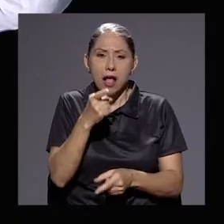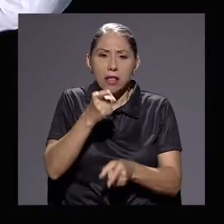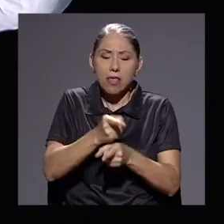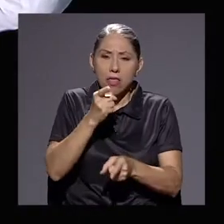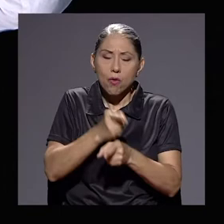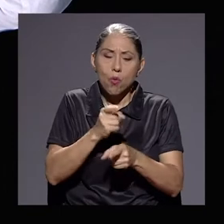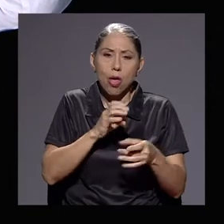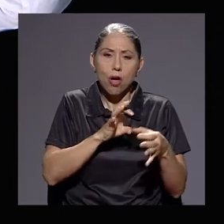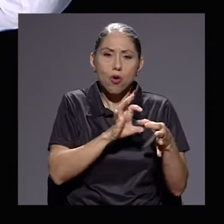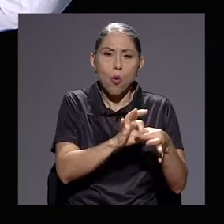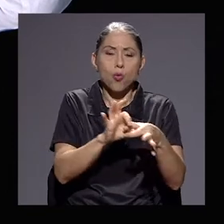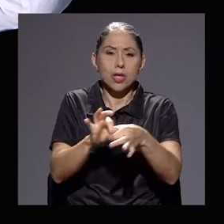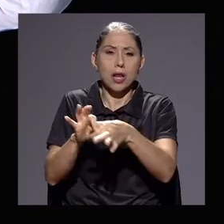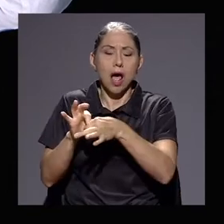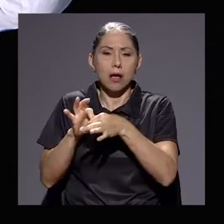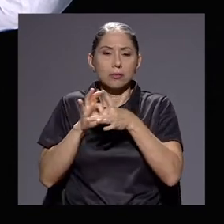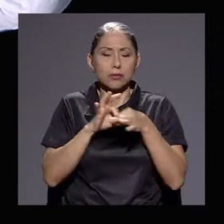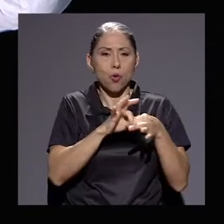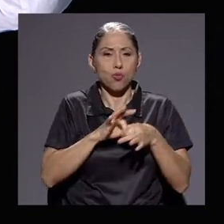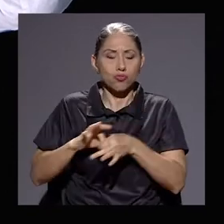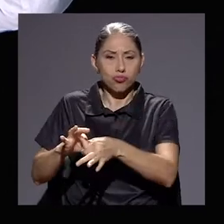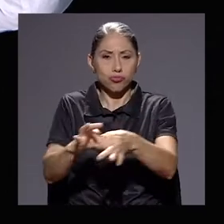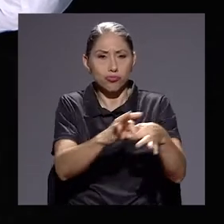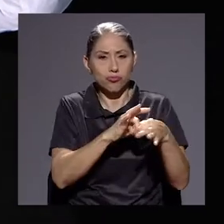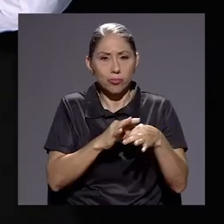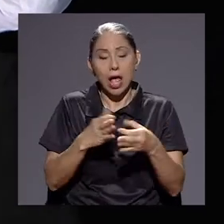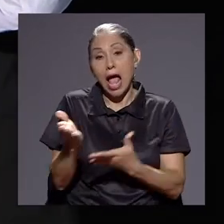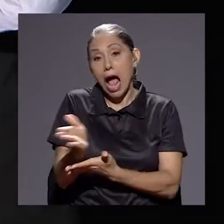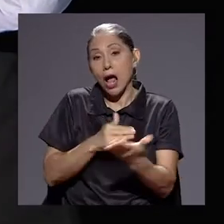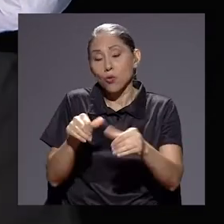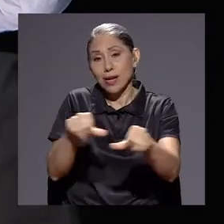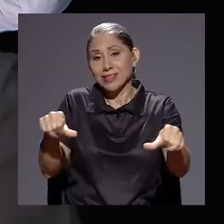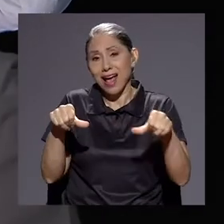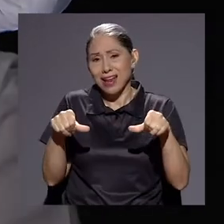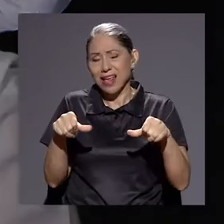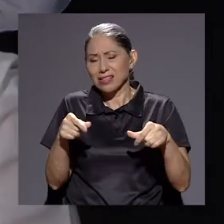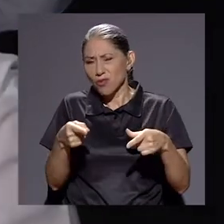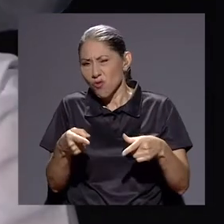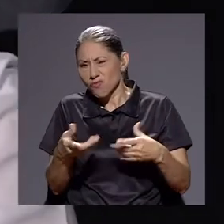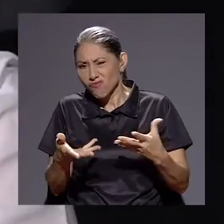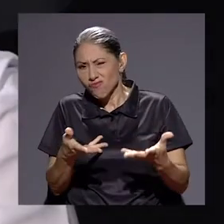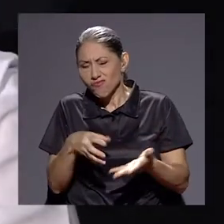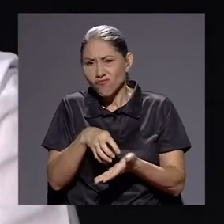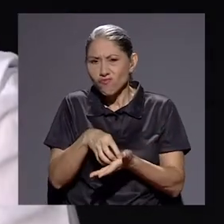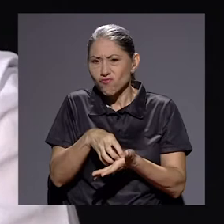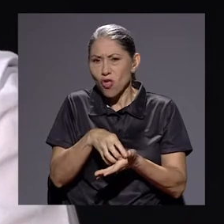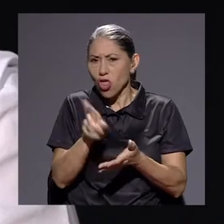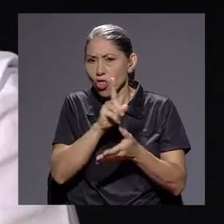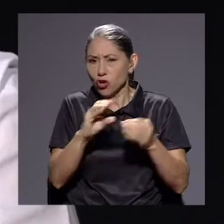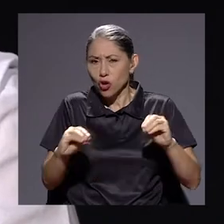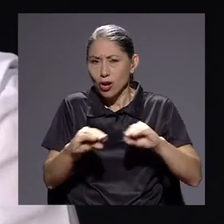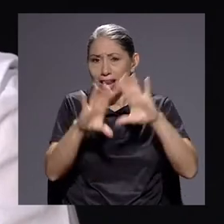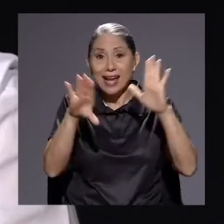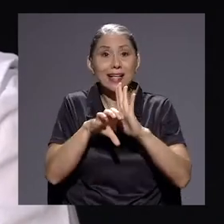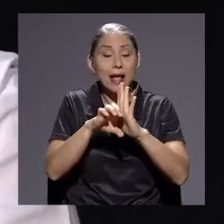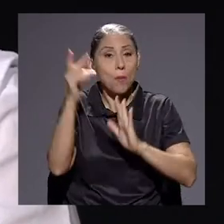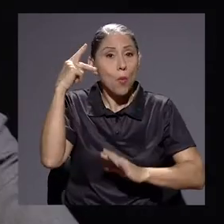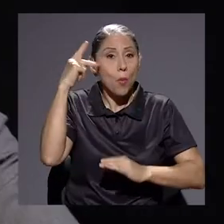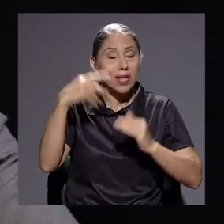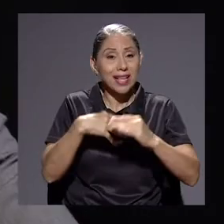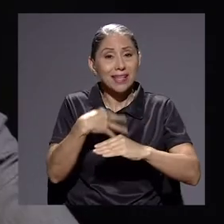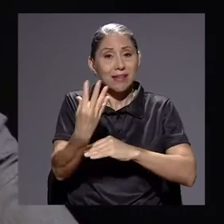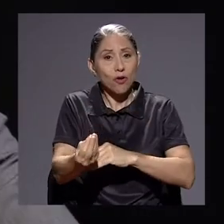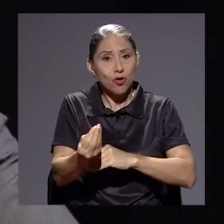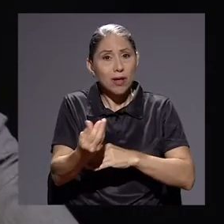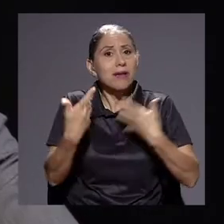esa adecuada coordinación correspondiente. Y hay áreas que no son tan claras como política exterior. Así es.